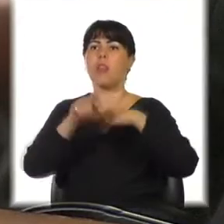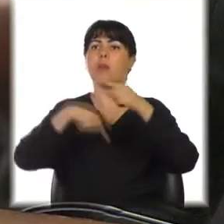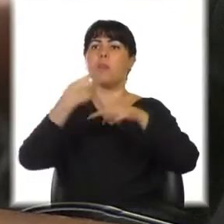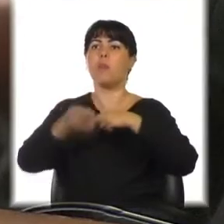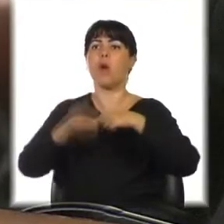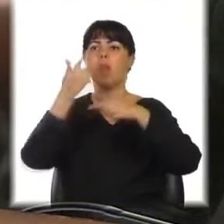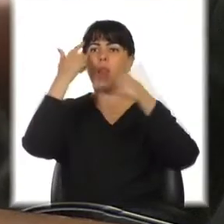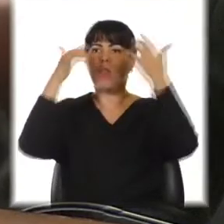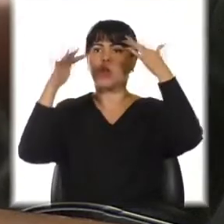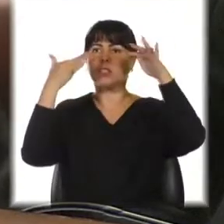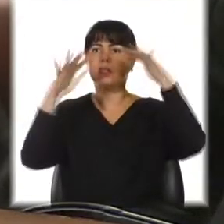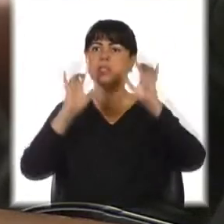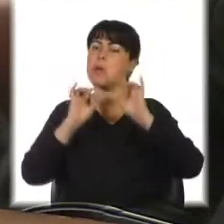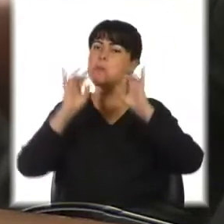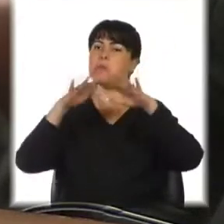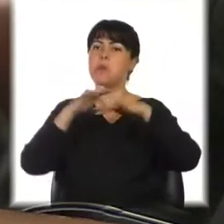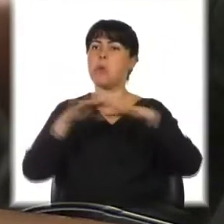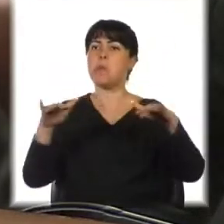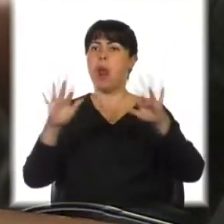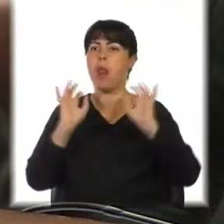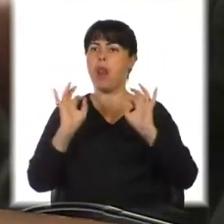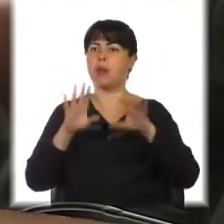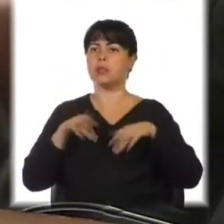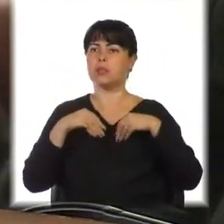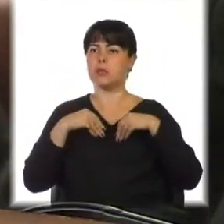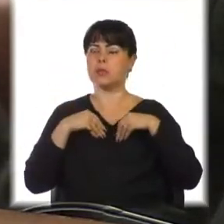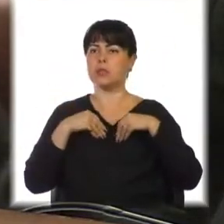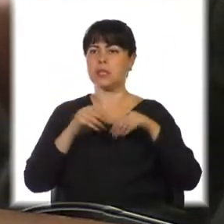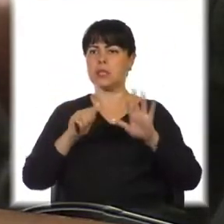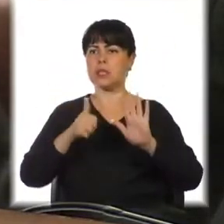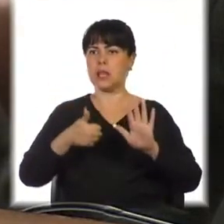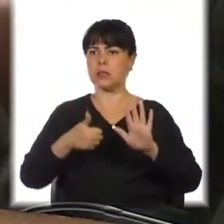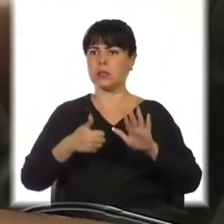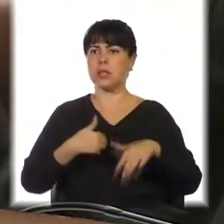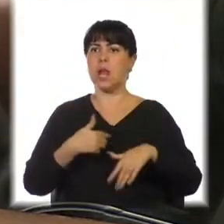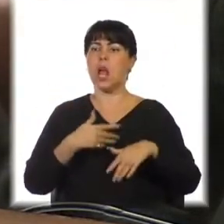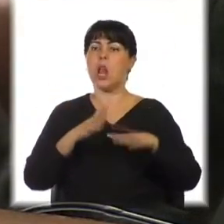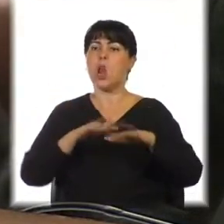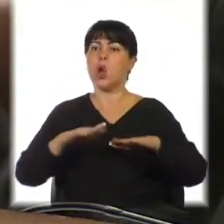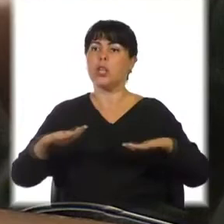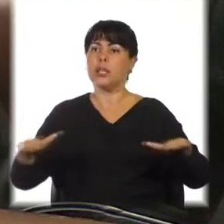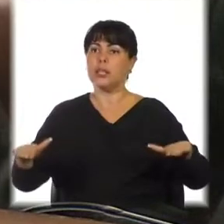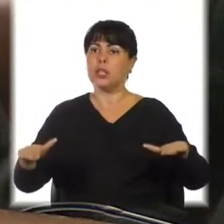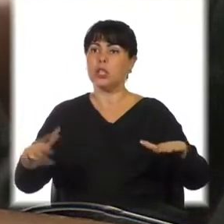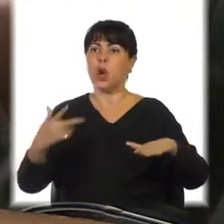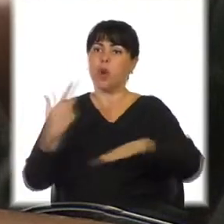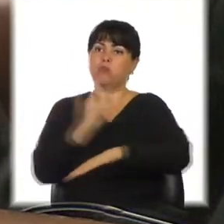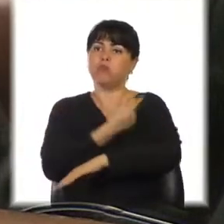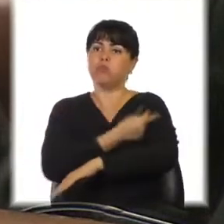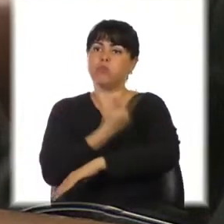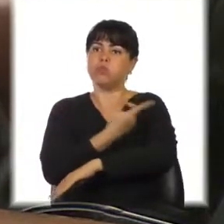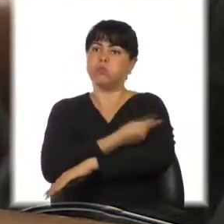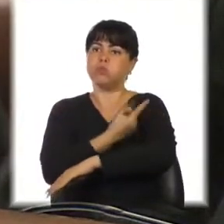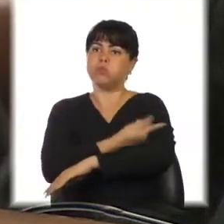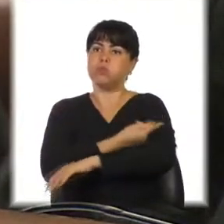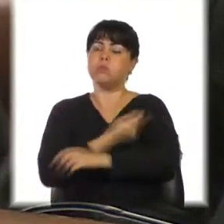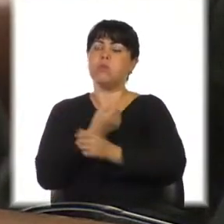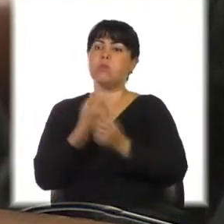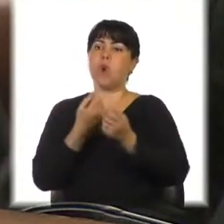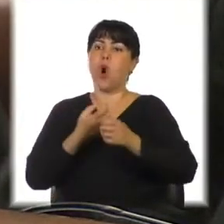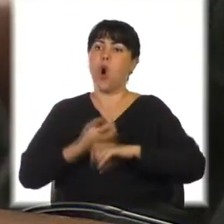de forma natural. Seis, los niños que utilizan bloqueadores hormonales para reasignación de sexo